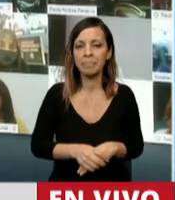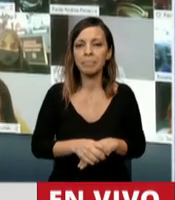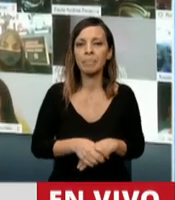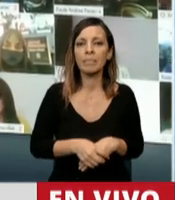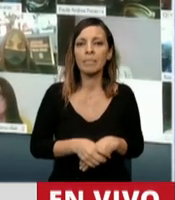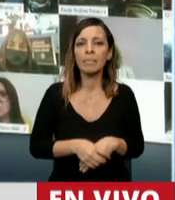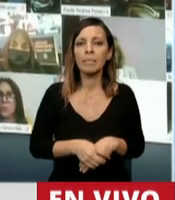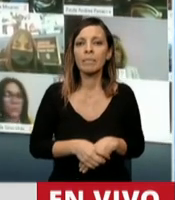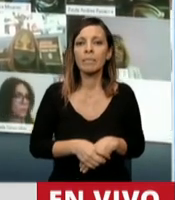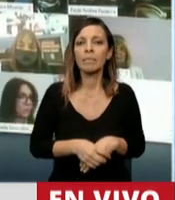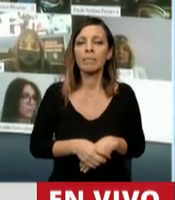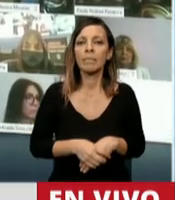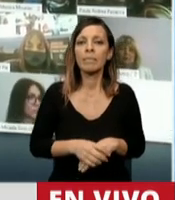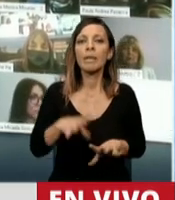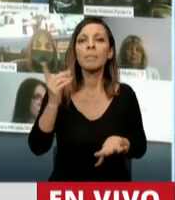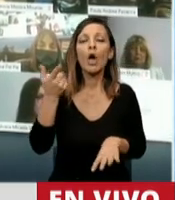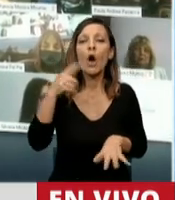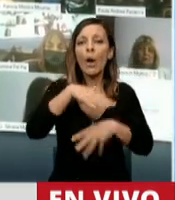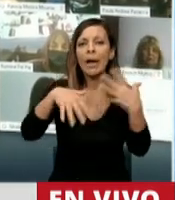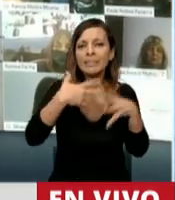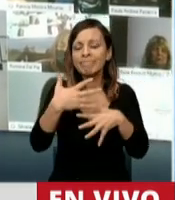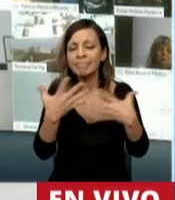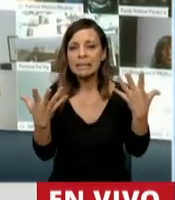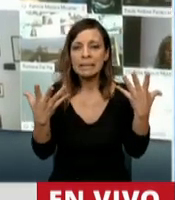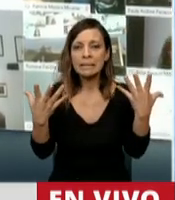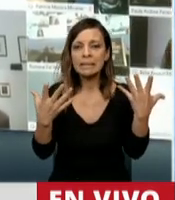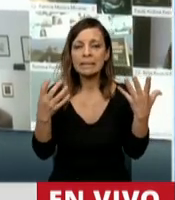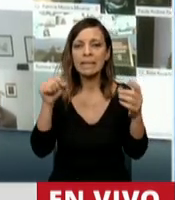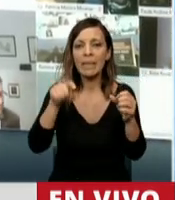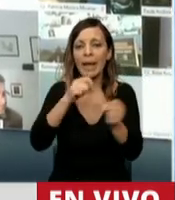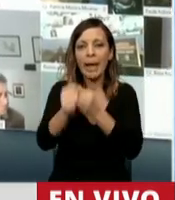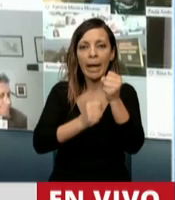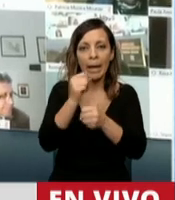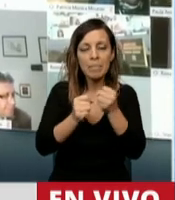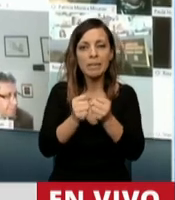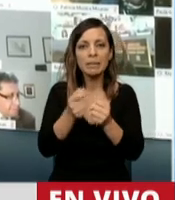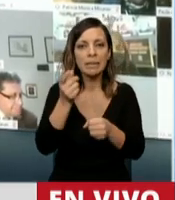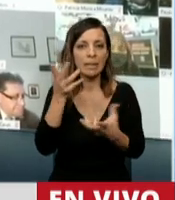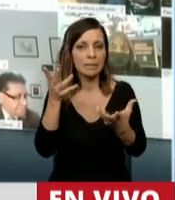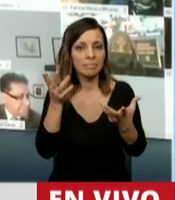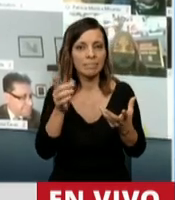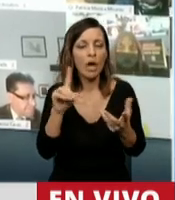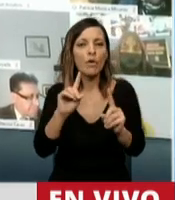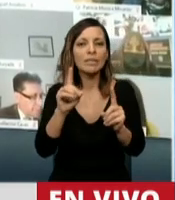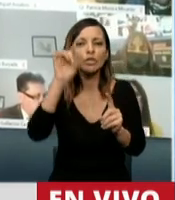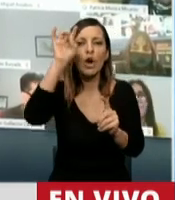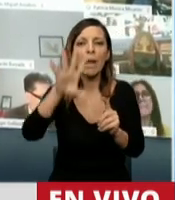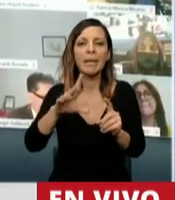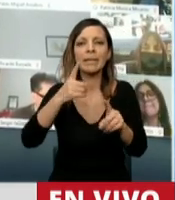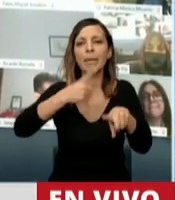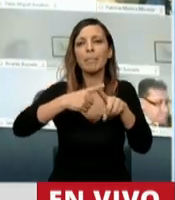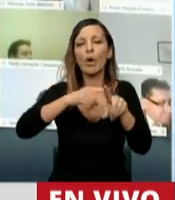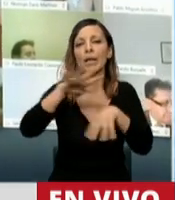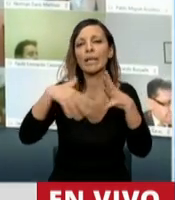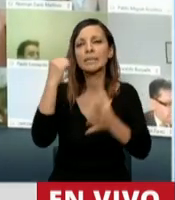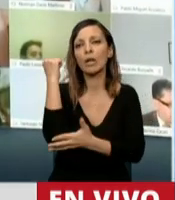y en donde la crisis que tienen las empresas, el riesgo, no tiene que ver solamente con una crisis